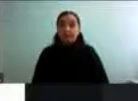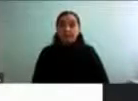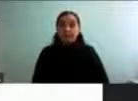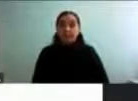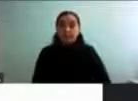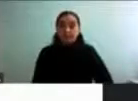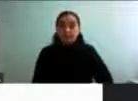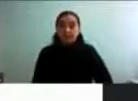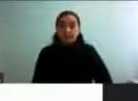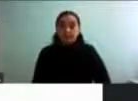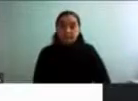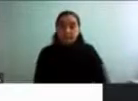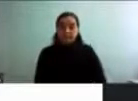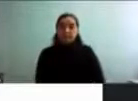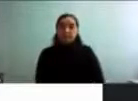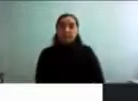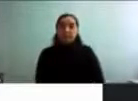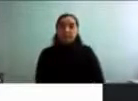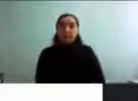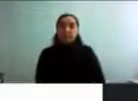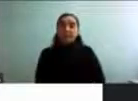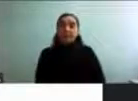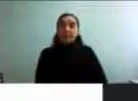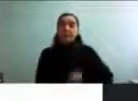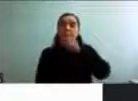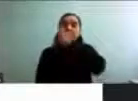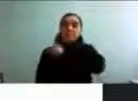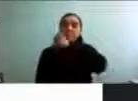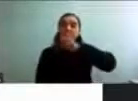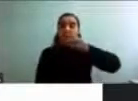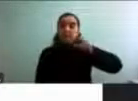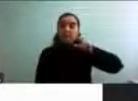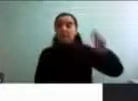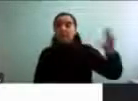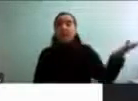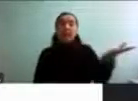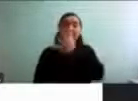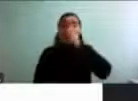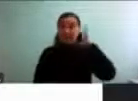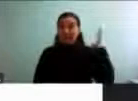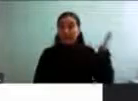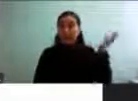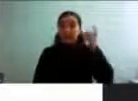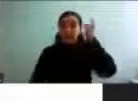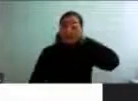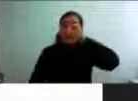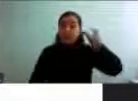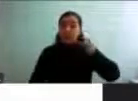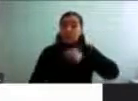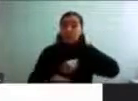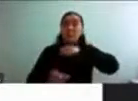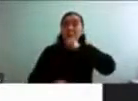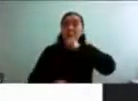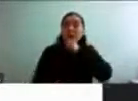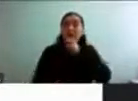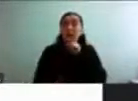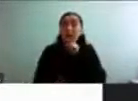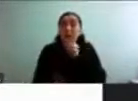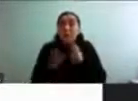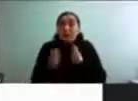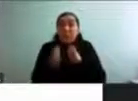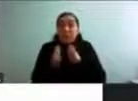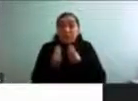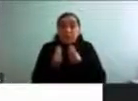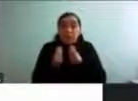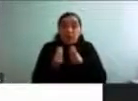Dentro del entorno de las personas mayores, la gente tiene mucho miedo a ejercitarse. Porque